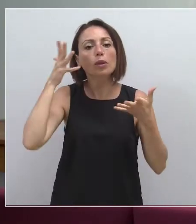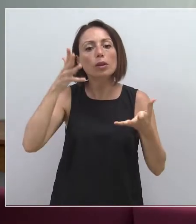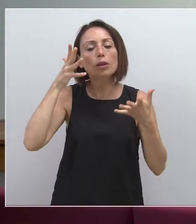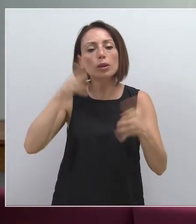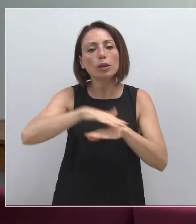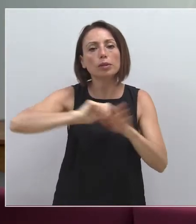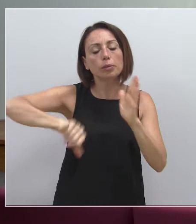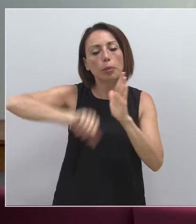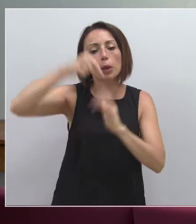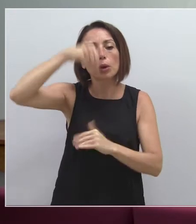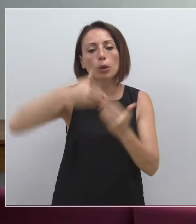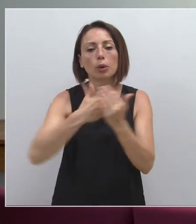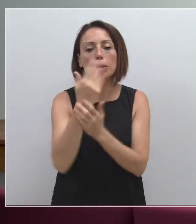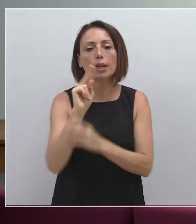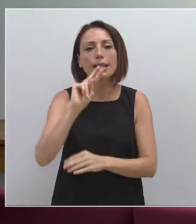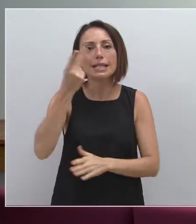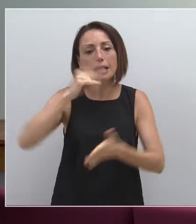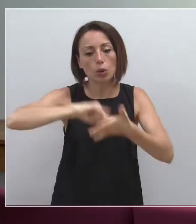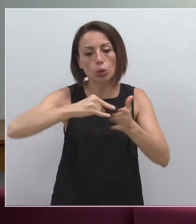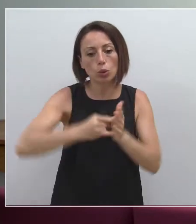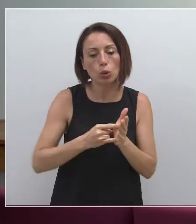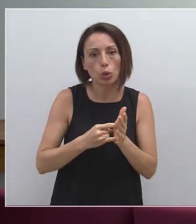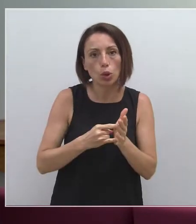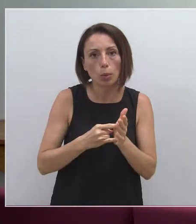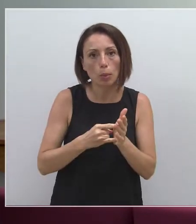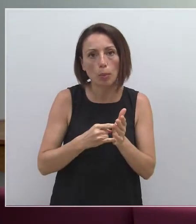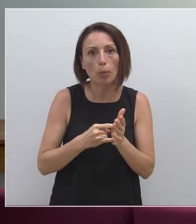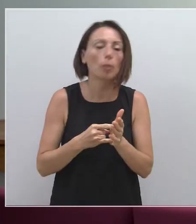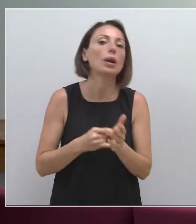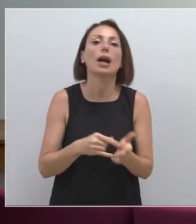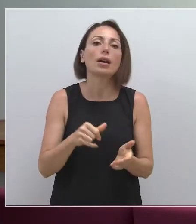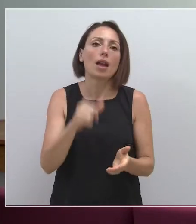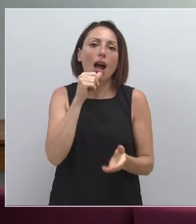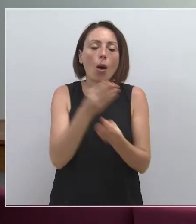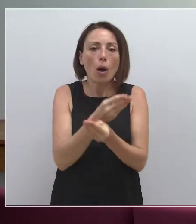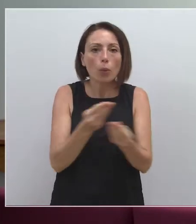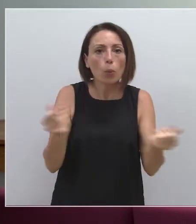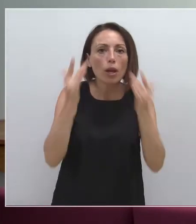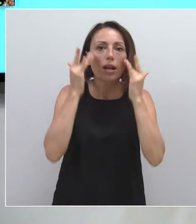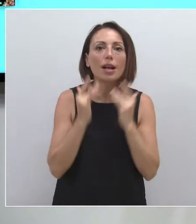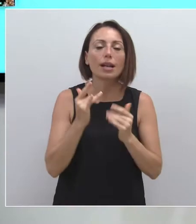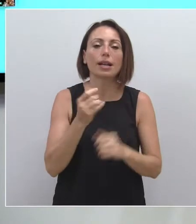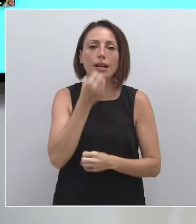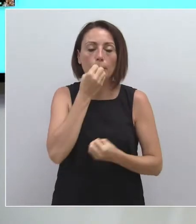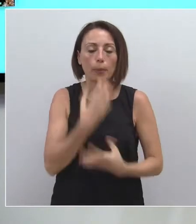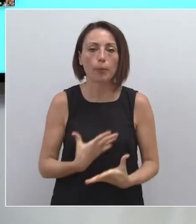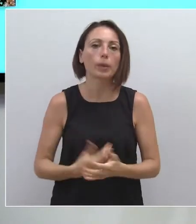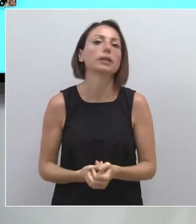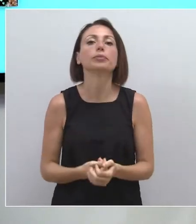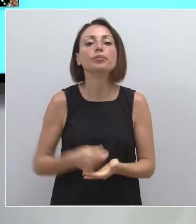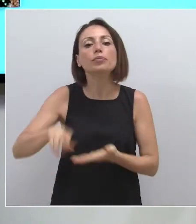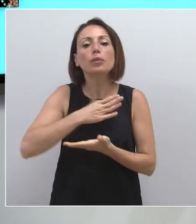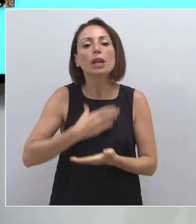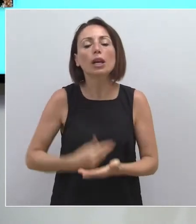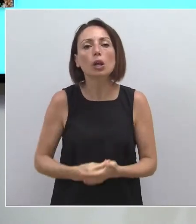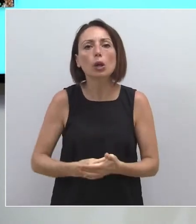aprobado en la mañana de hoy el segundo plan de saneamiento y depuración Horizonte 2035. Como saben, la región de Murcia